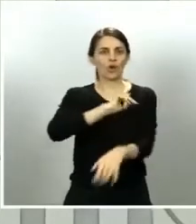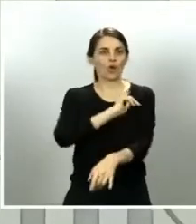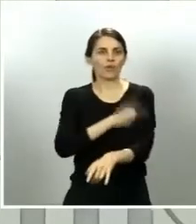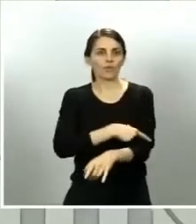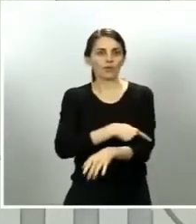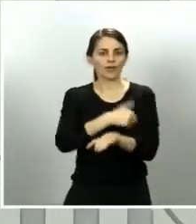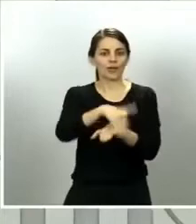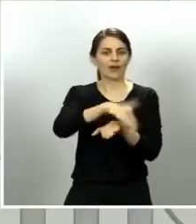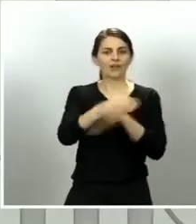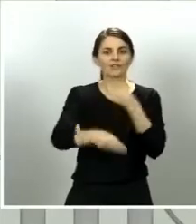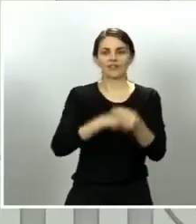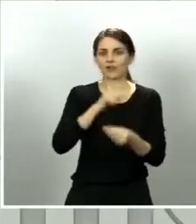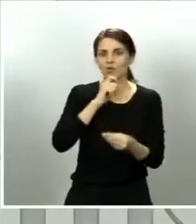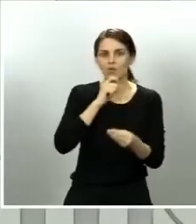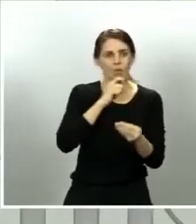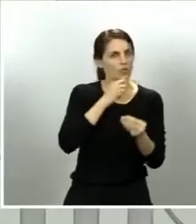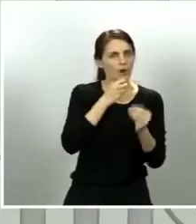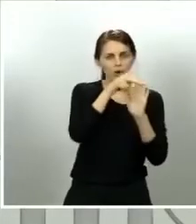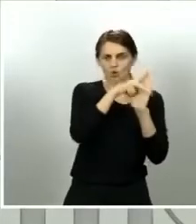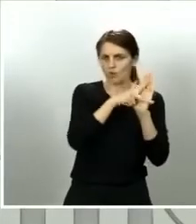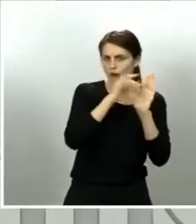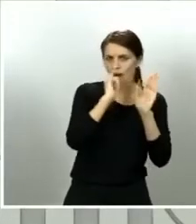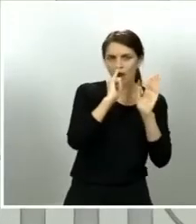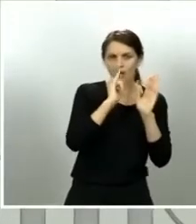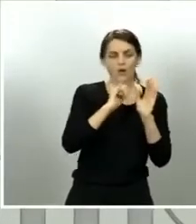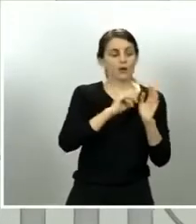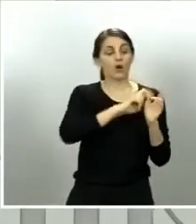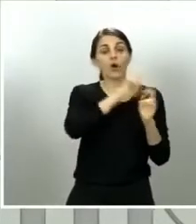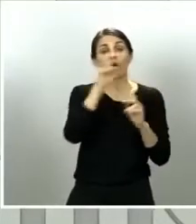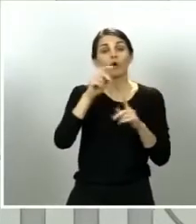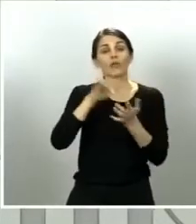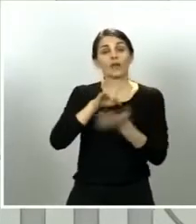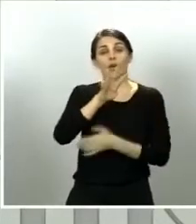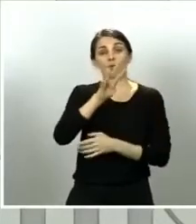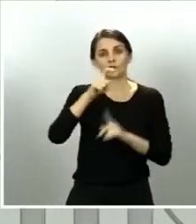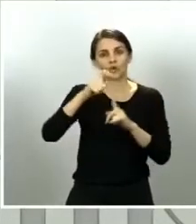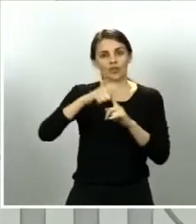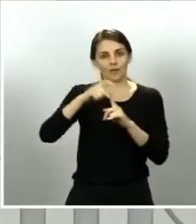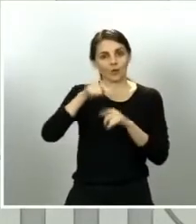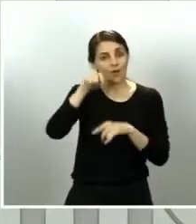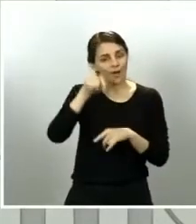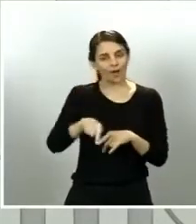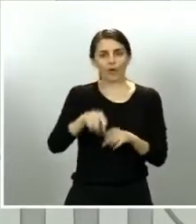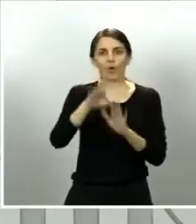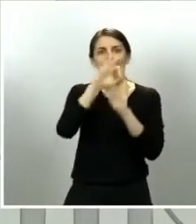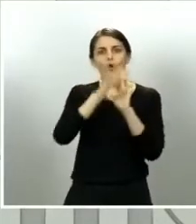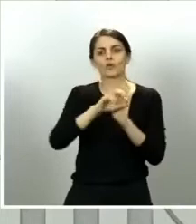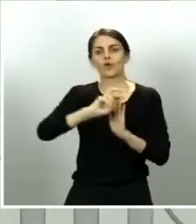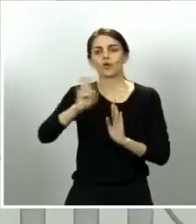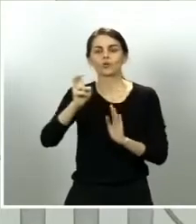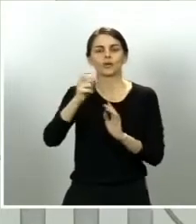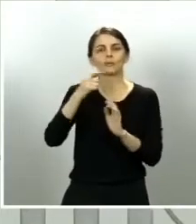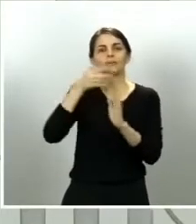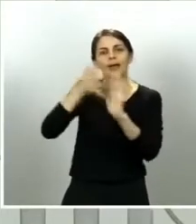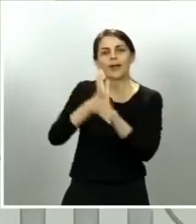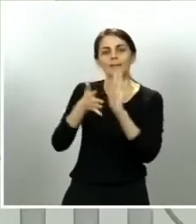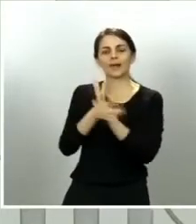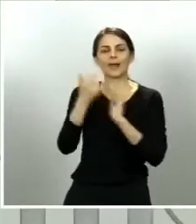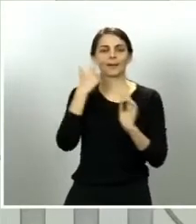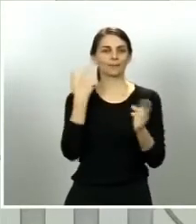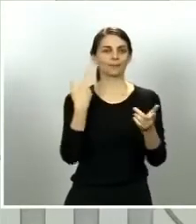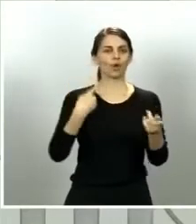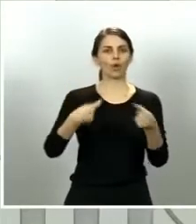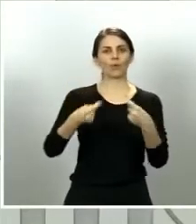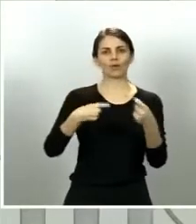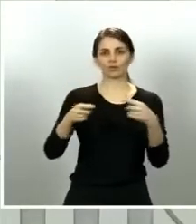El 4 de mayo habrá otra orden que indicará en qué condiciones pueden abrirse los determinados comercios minoristas y